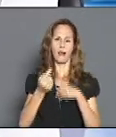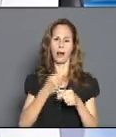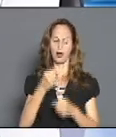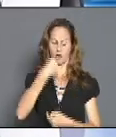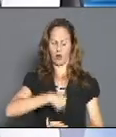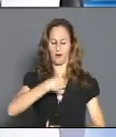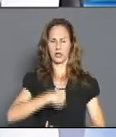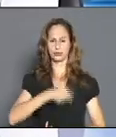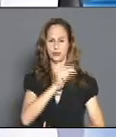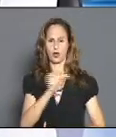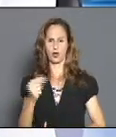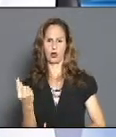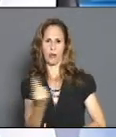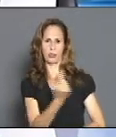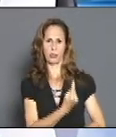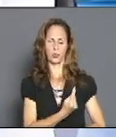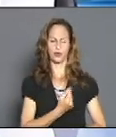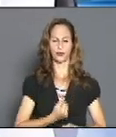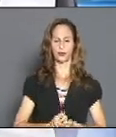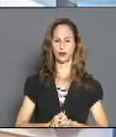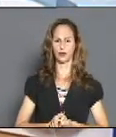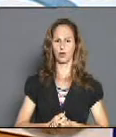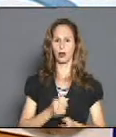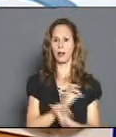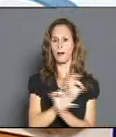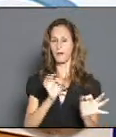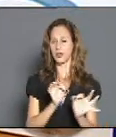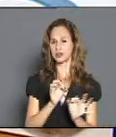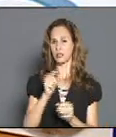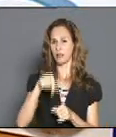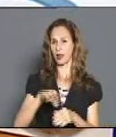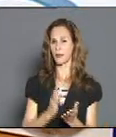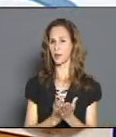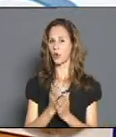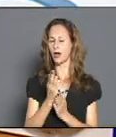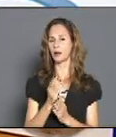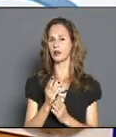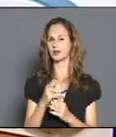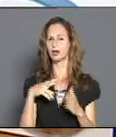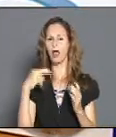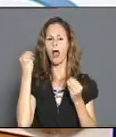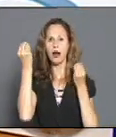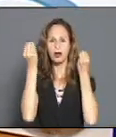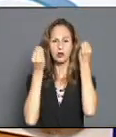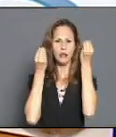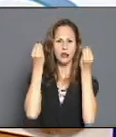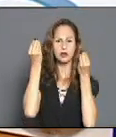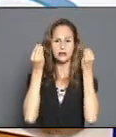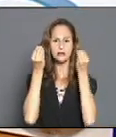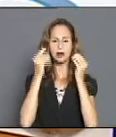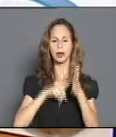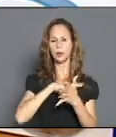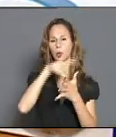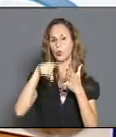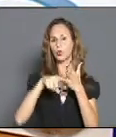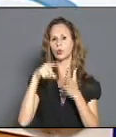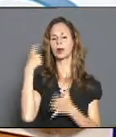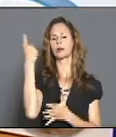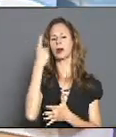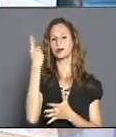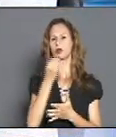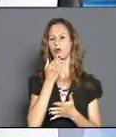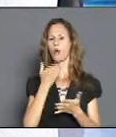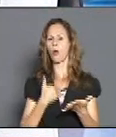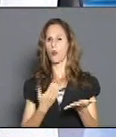seres humanos. En estos momentos nuestra especialidad está siendo evaluada por la Junta Nacional de Acreditación. Esto quiere